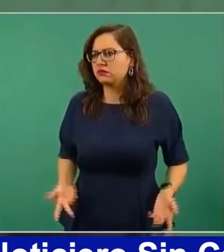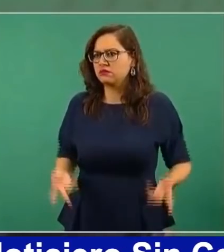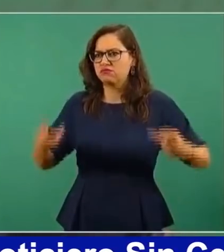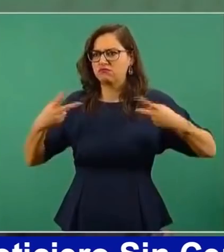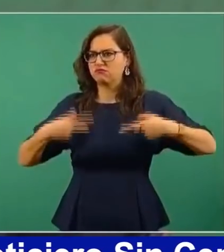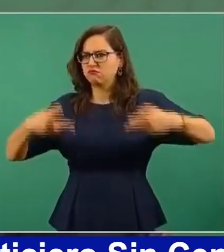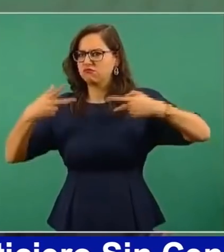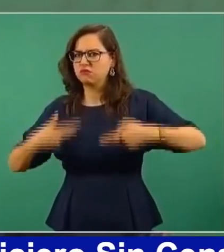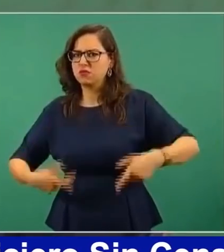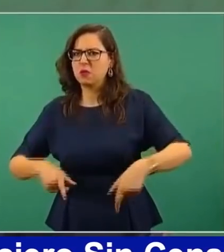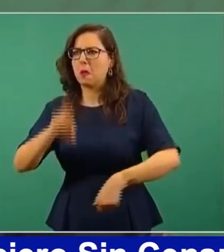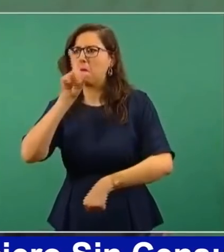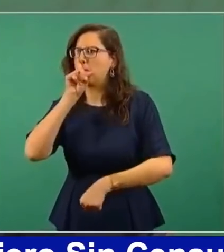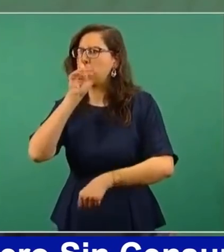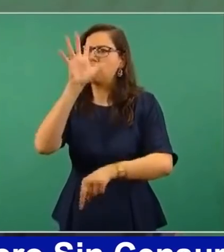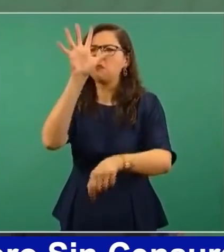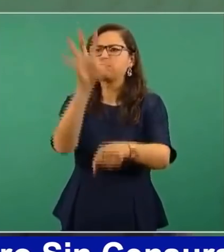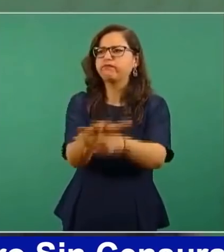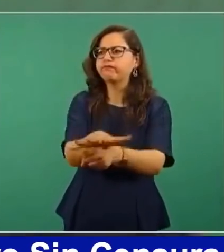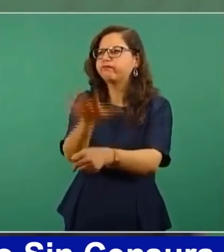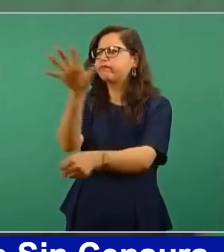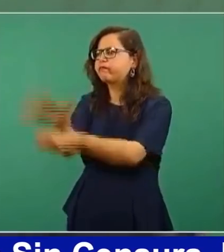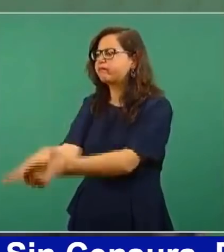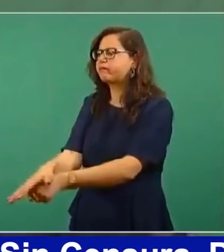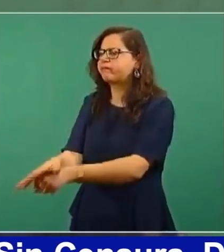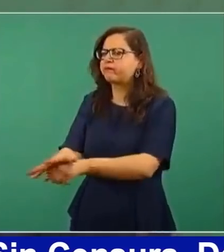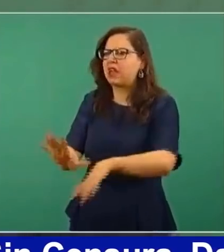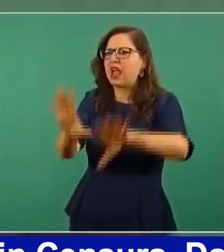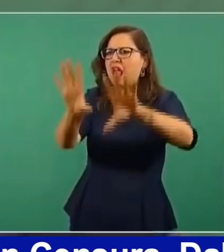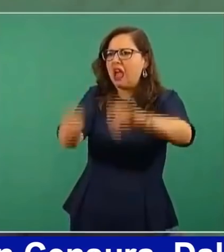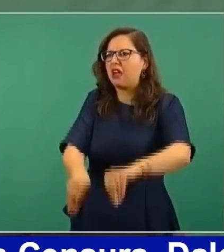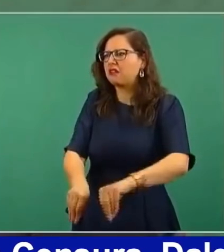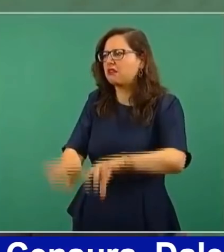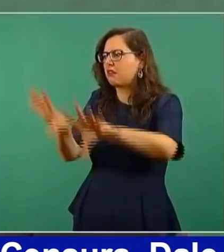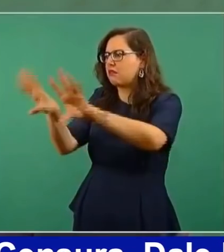nadie. No hay censura.